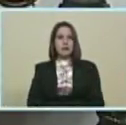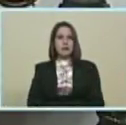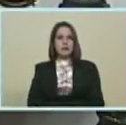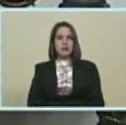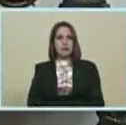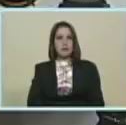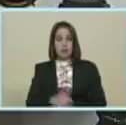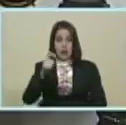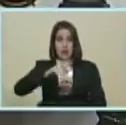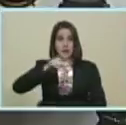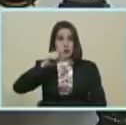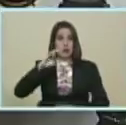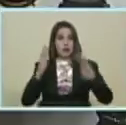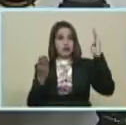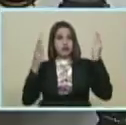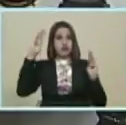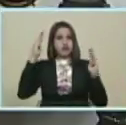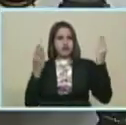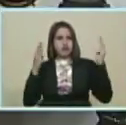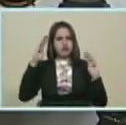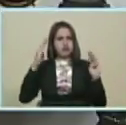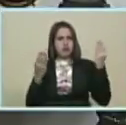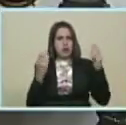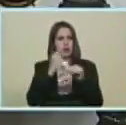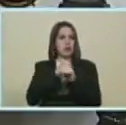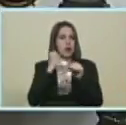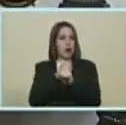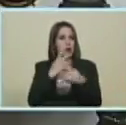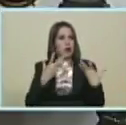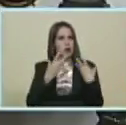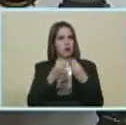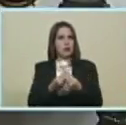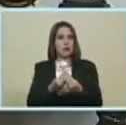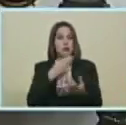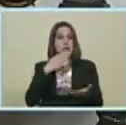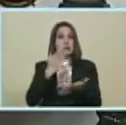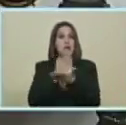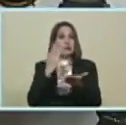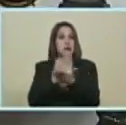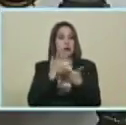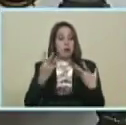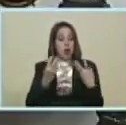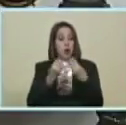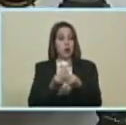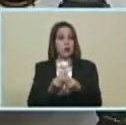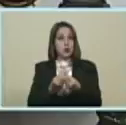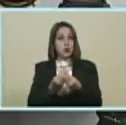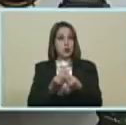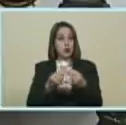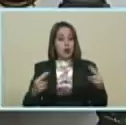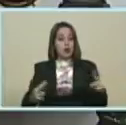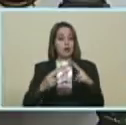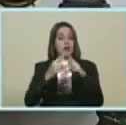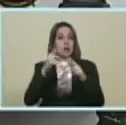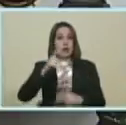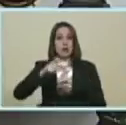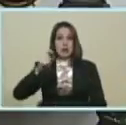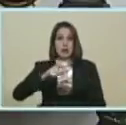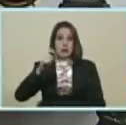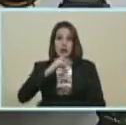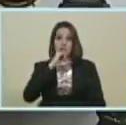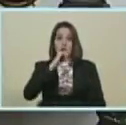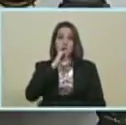Necesario De balance De trabajo De construcción Siempre estos encuentros Necesarios Para estar bien